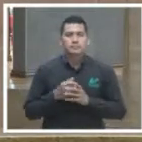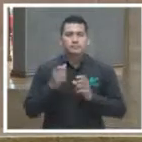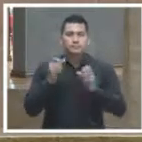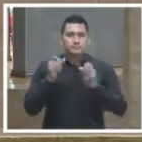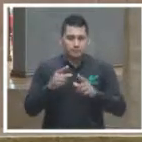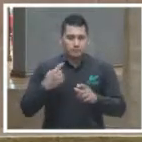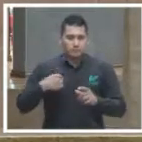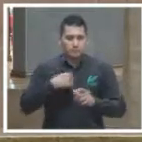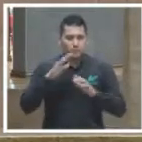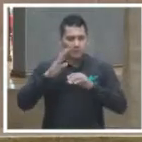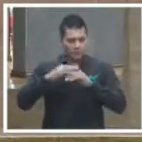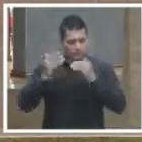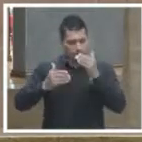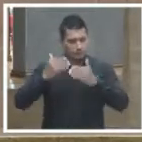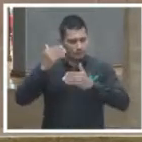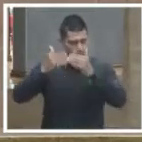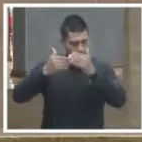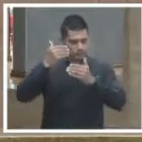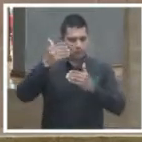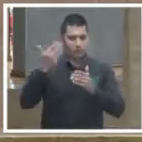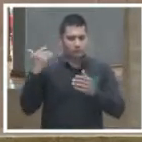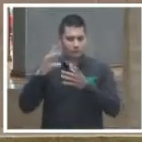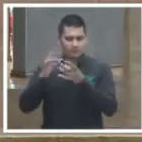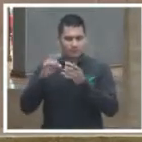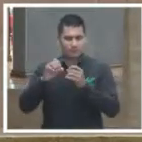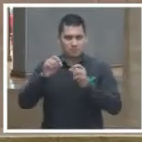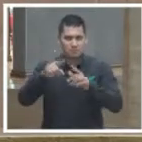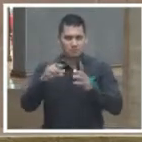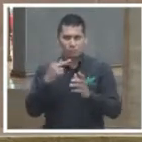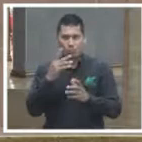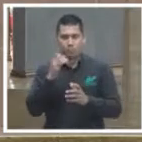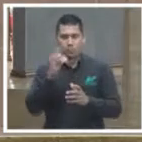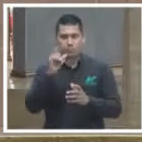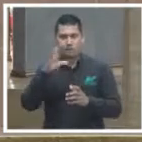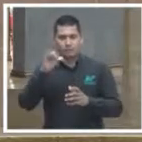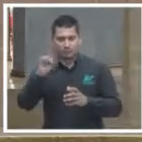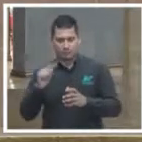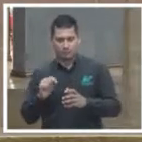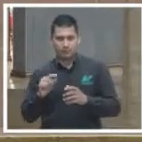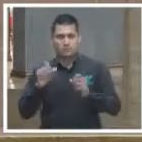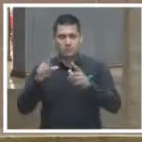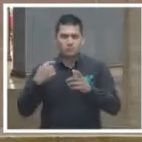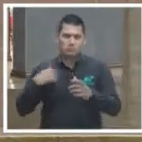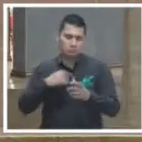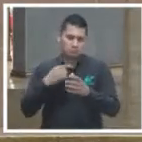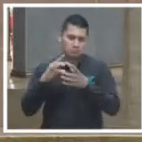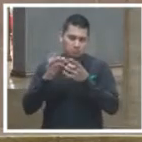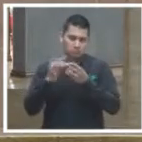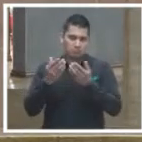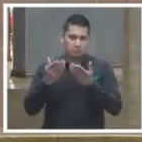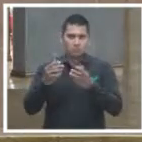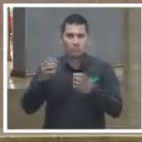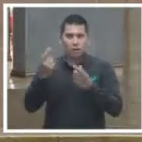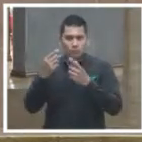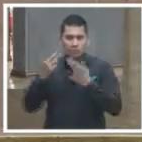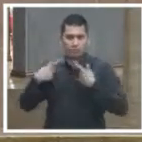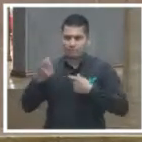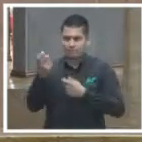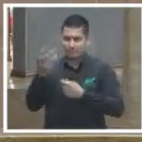más allá ahorita también como comenté a través del podcast sé que ya hay algunos magistrados que quieren